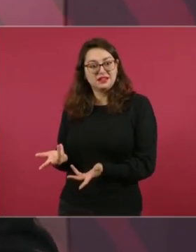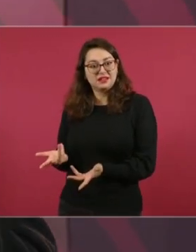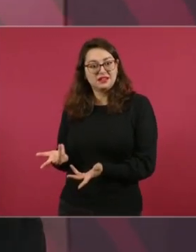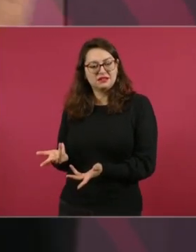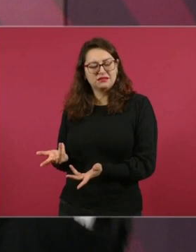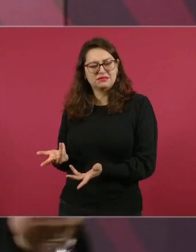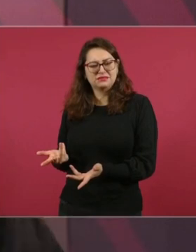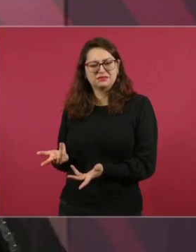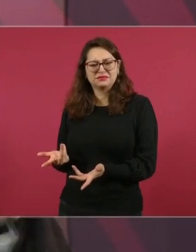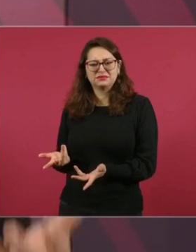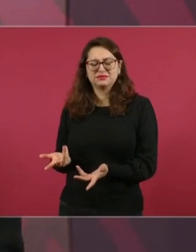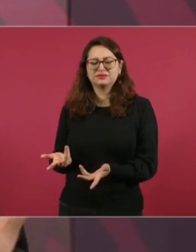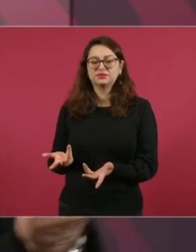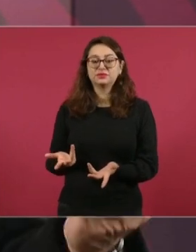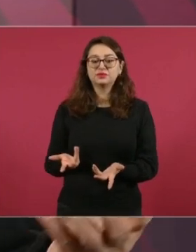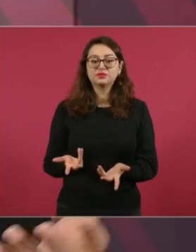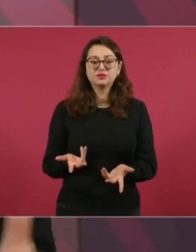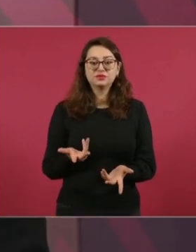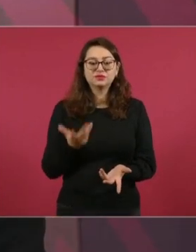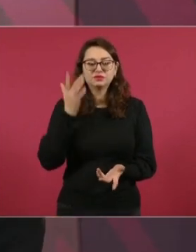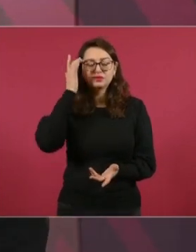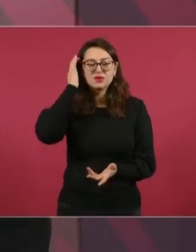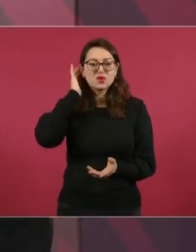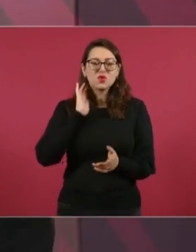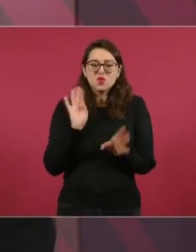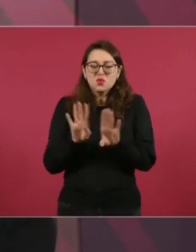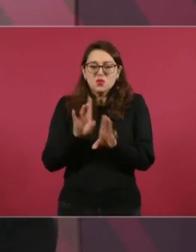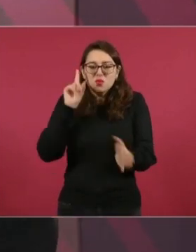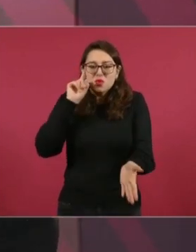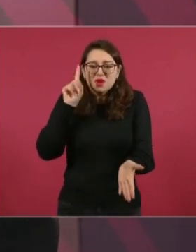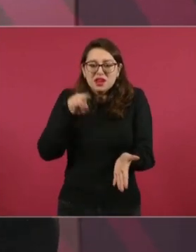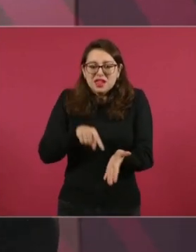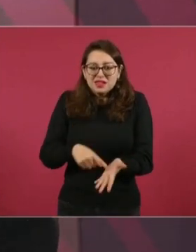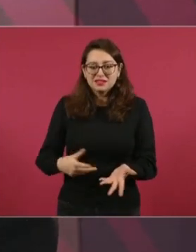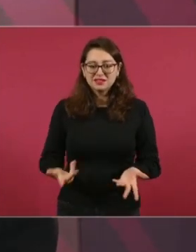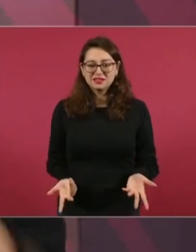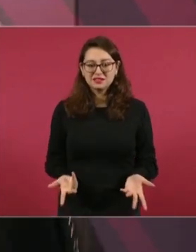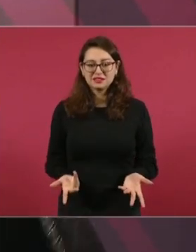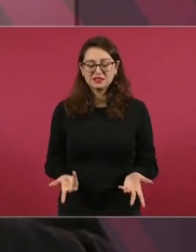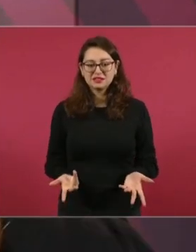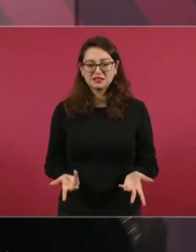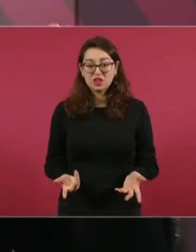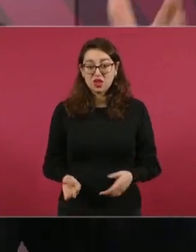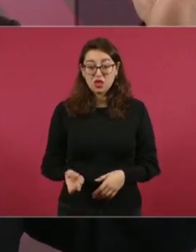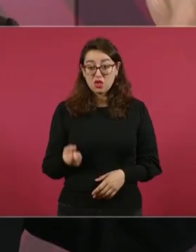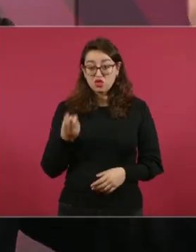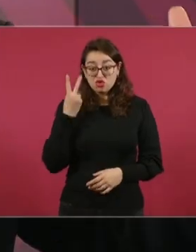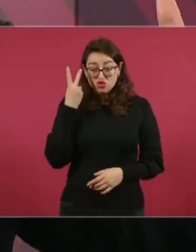Y dice la gente, no, mejor